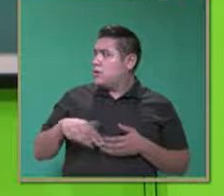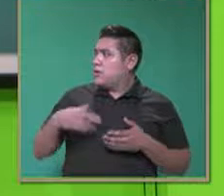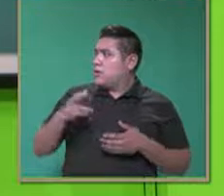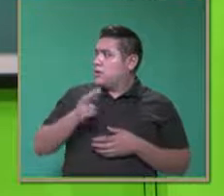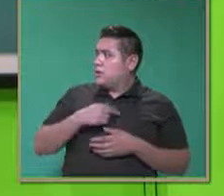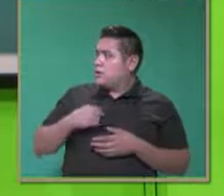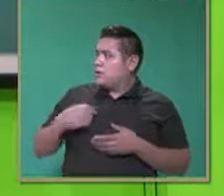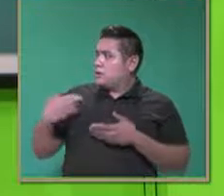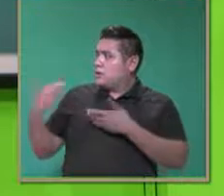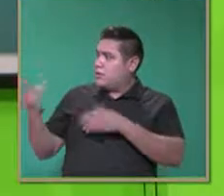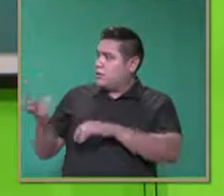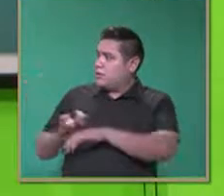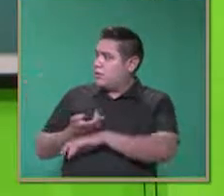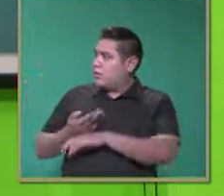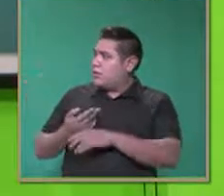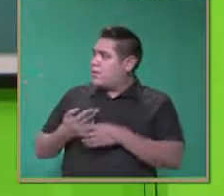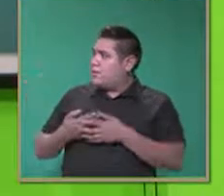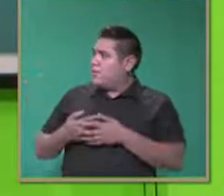nosotros, pásenle.